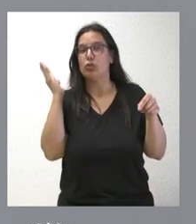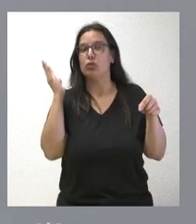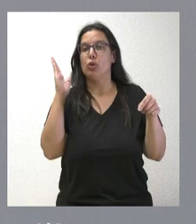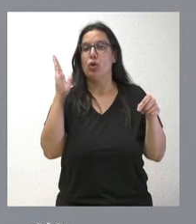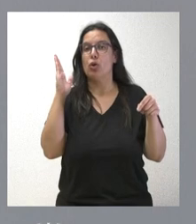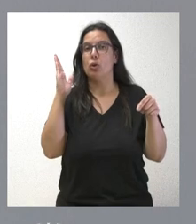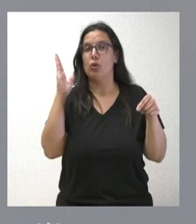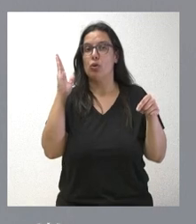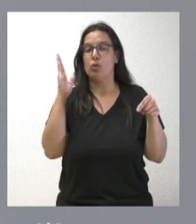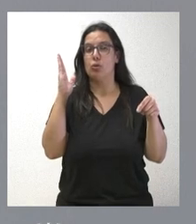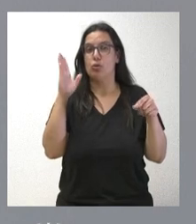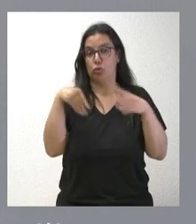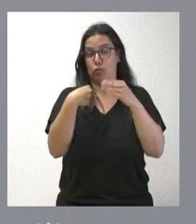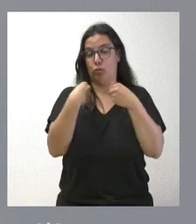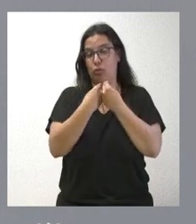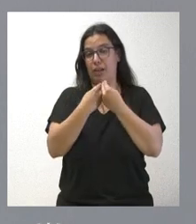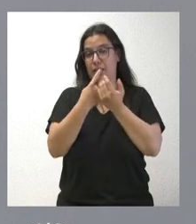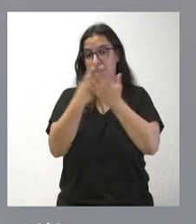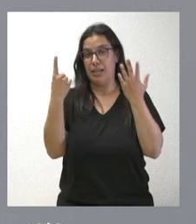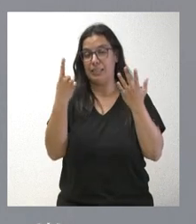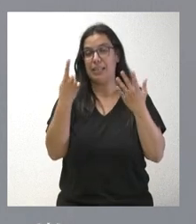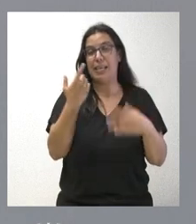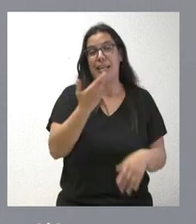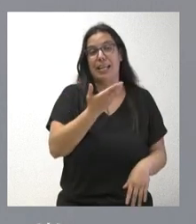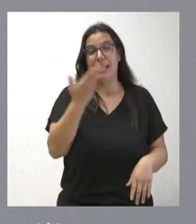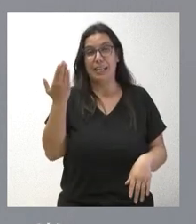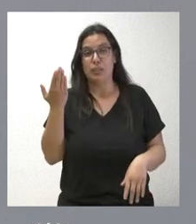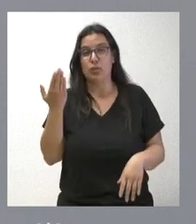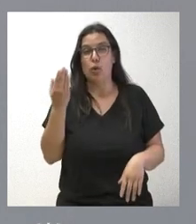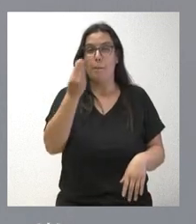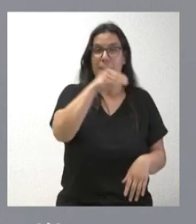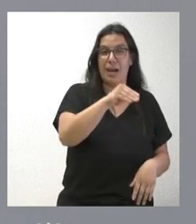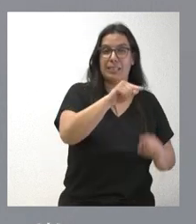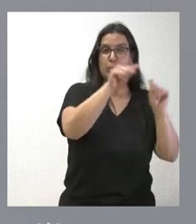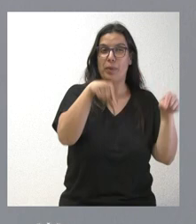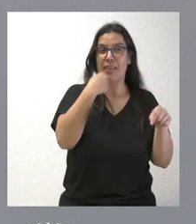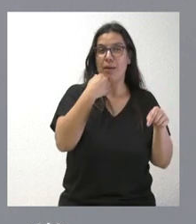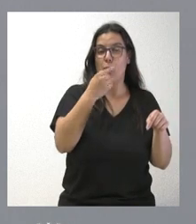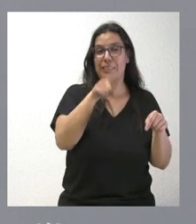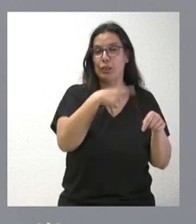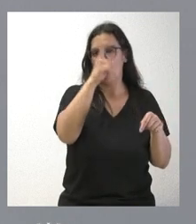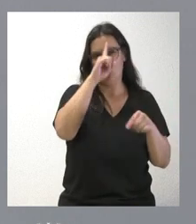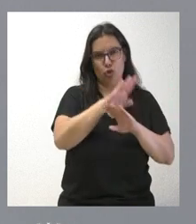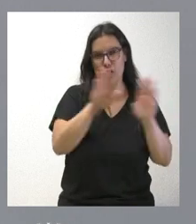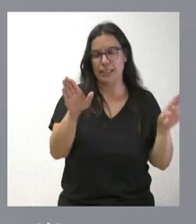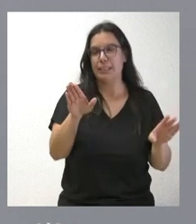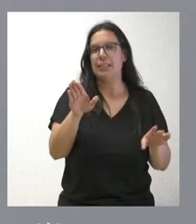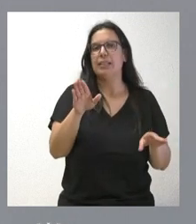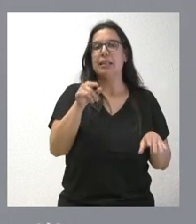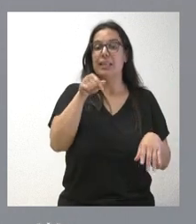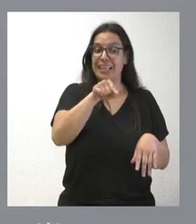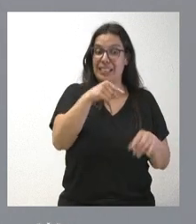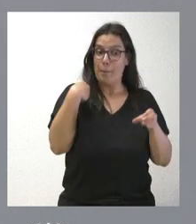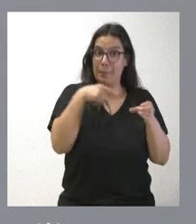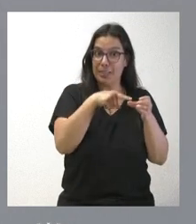de 16, incluye alguna otra más de Zamora. Y tampoco sé decirle si esta de Viniera forma